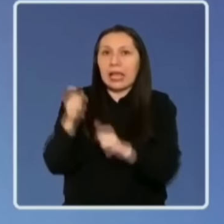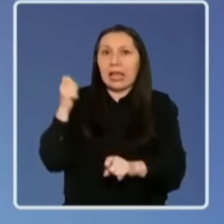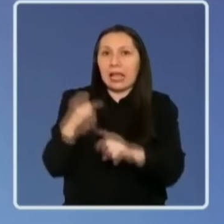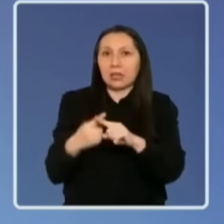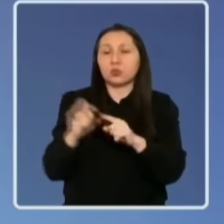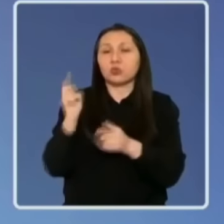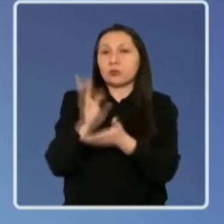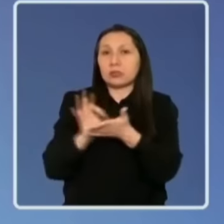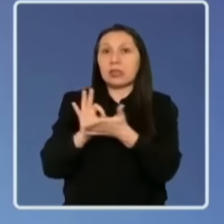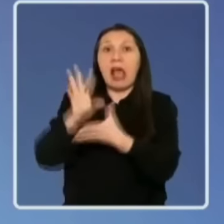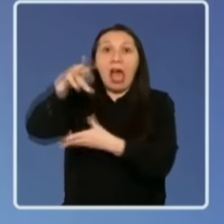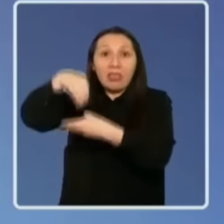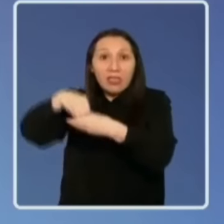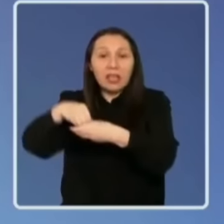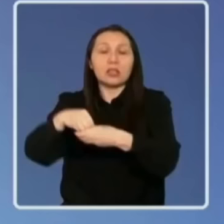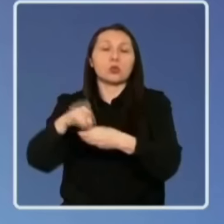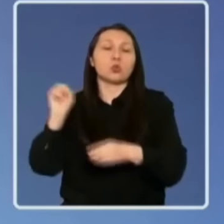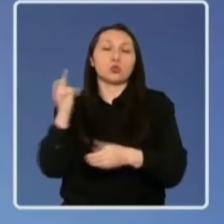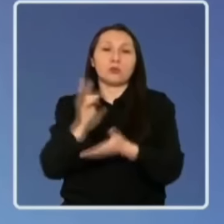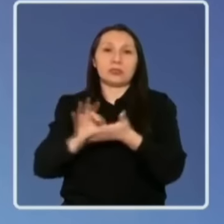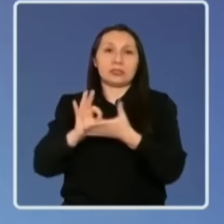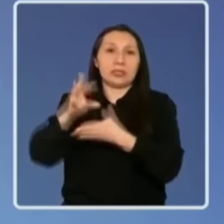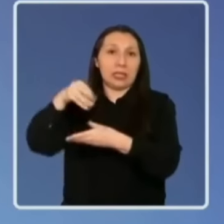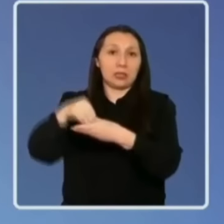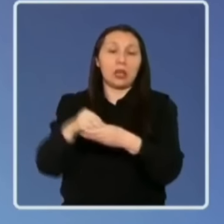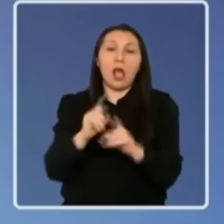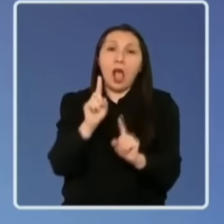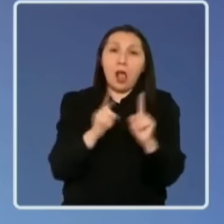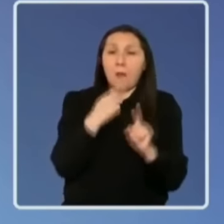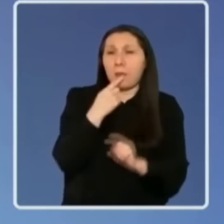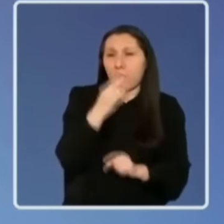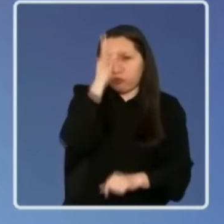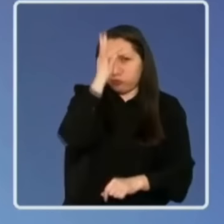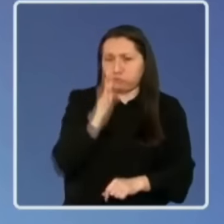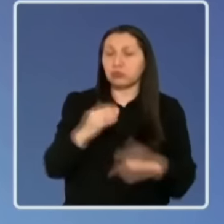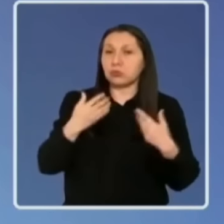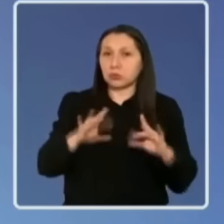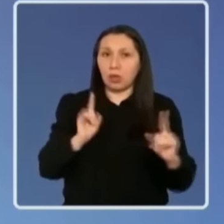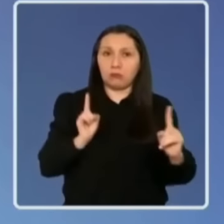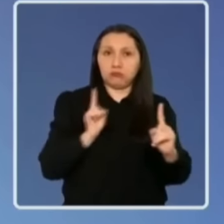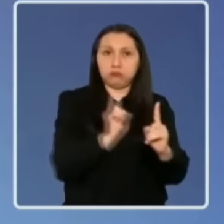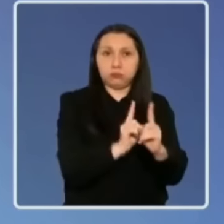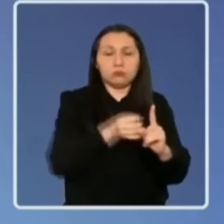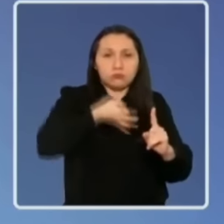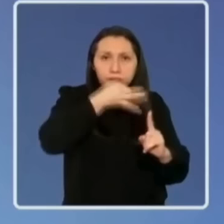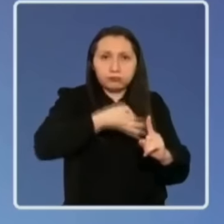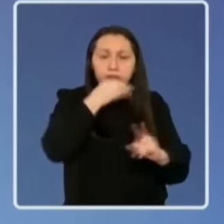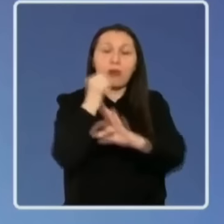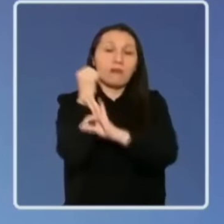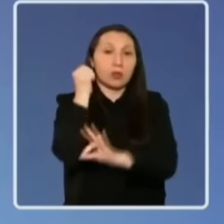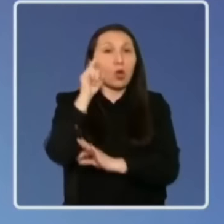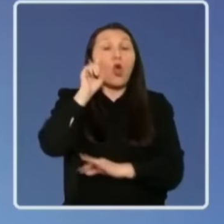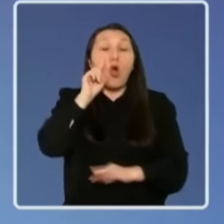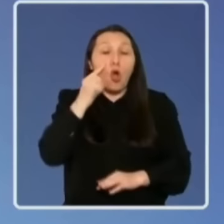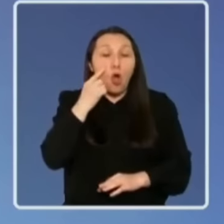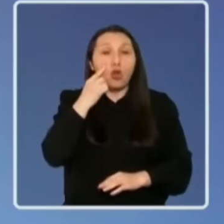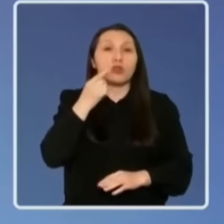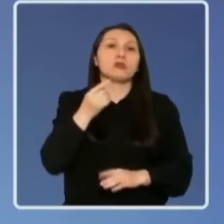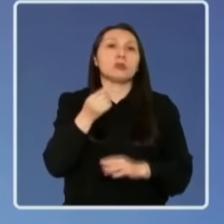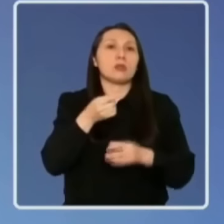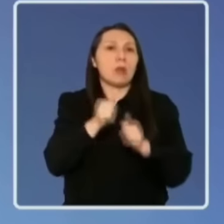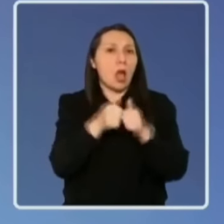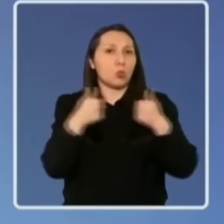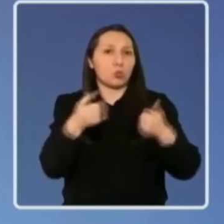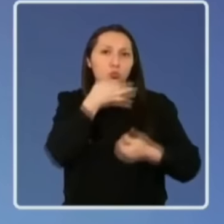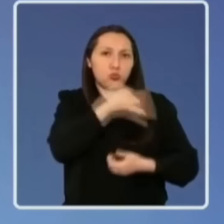interior de la subsecretaría del interior. Y también si es que hay funcionarios que han declarado ante la fiscalía, ya hemos conocido autoridades que han declarado también, quería saber.